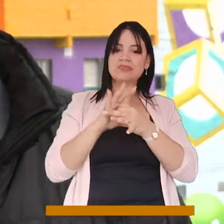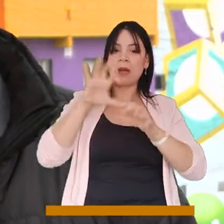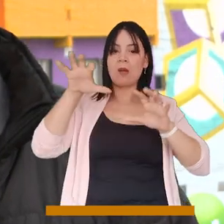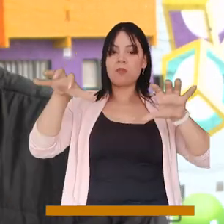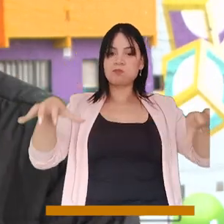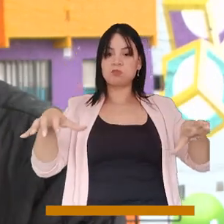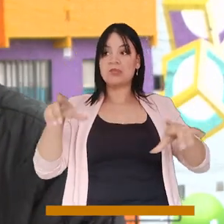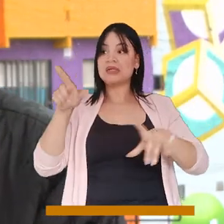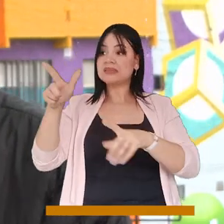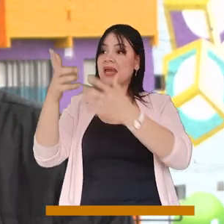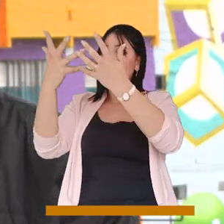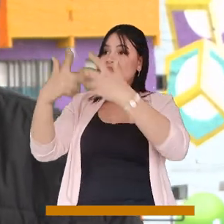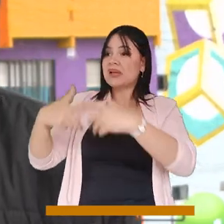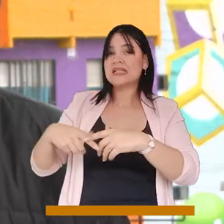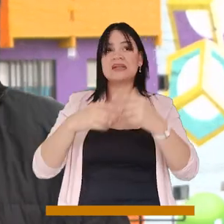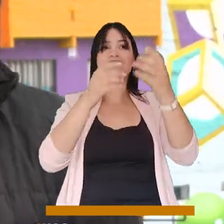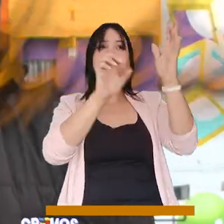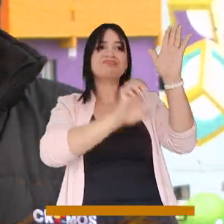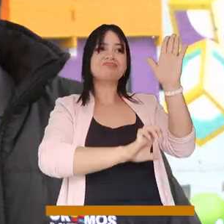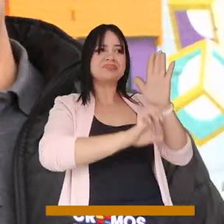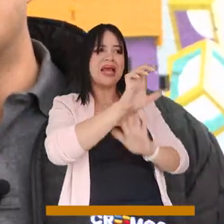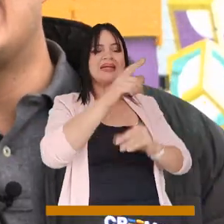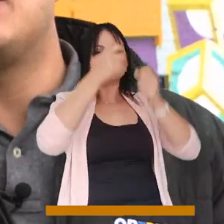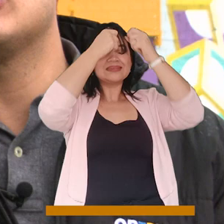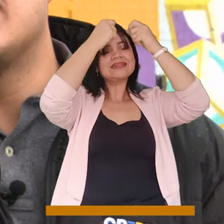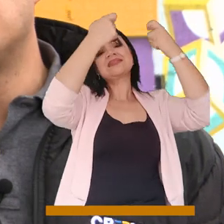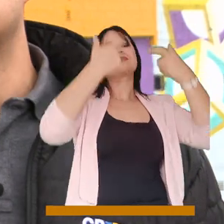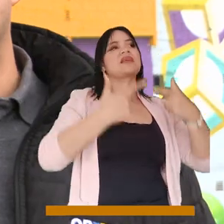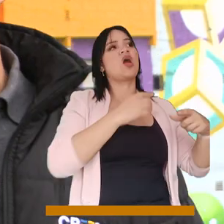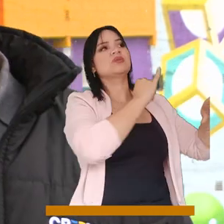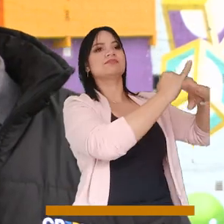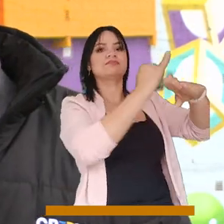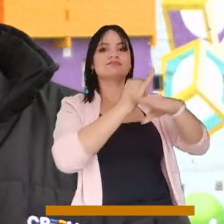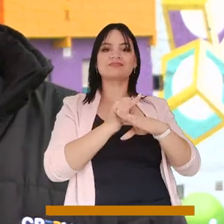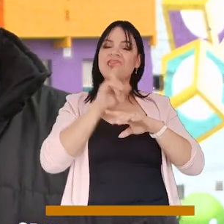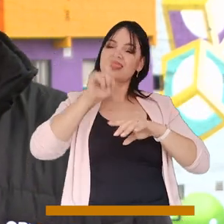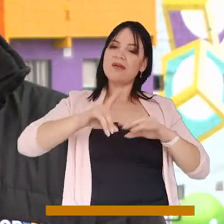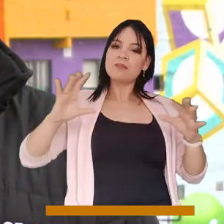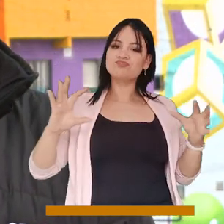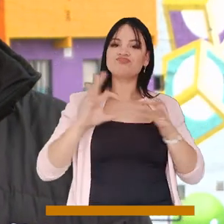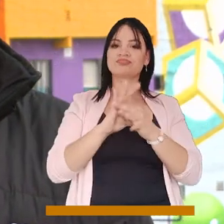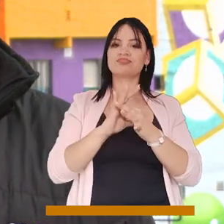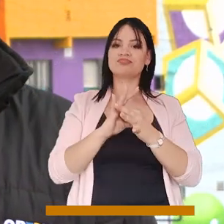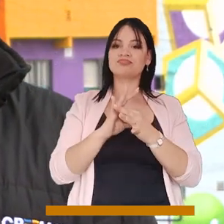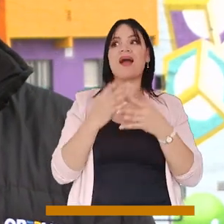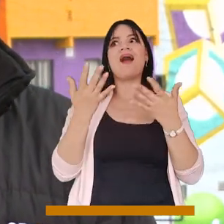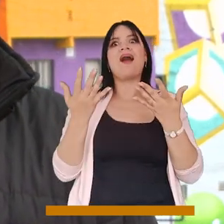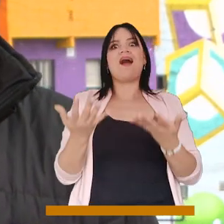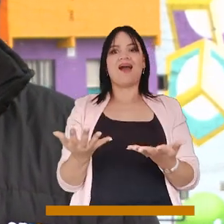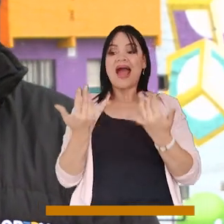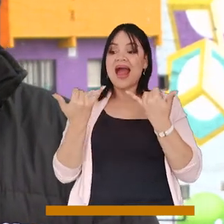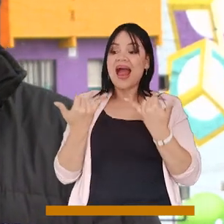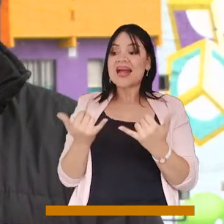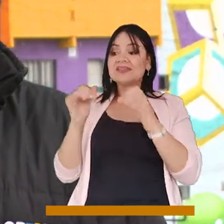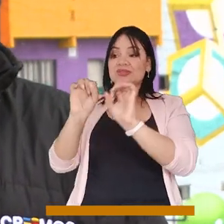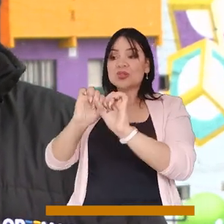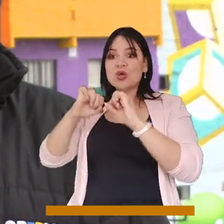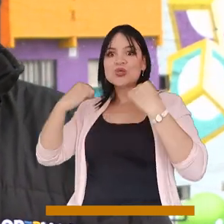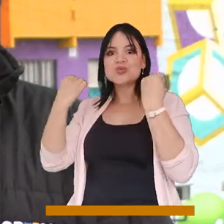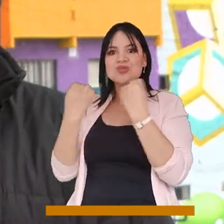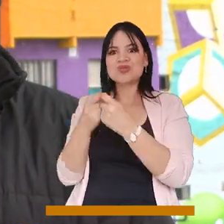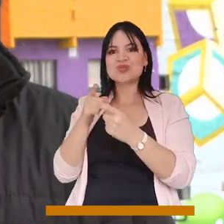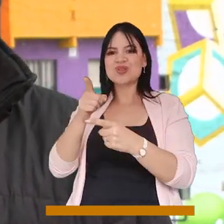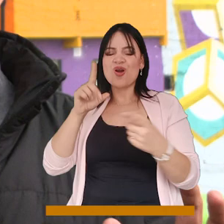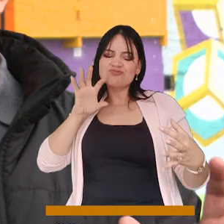los emprendedores y el Estado, la institucionalidad. Por eso fue que creamos en el Consejo Distrital, de la mano de la Alcaldía, la Secretaría de Turismo y